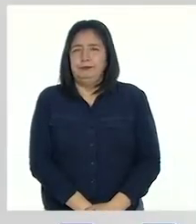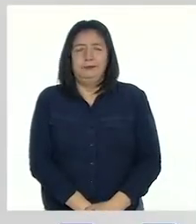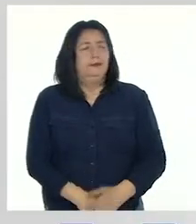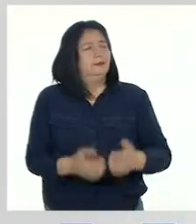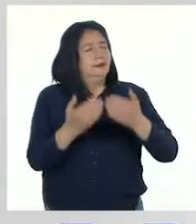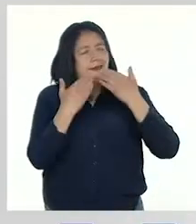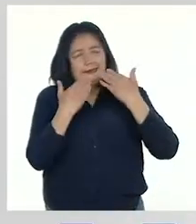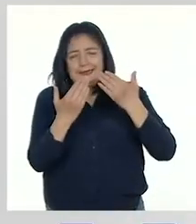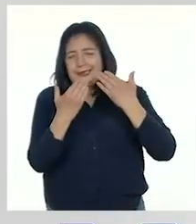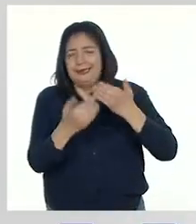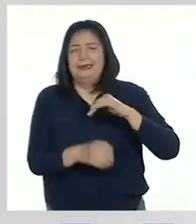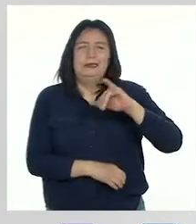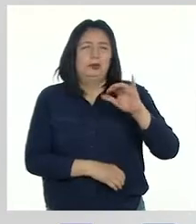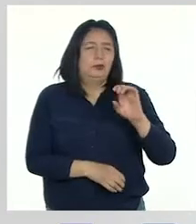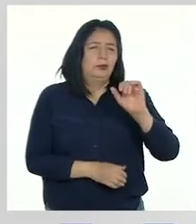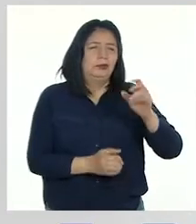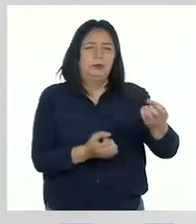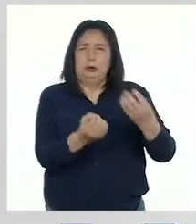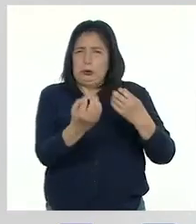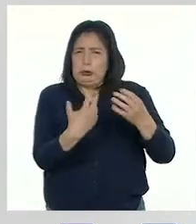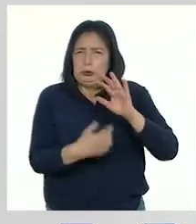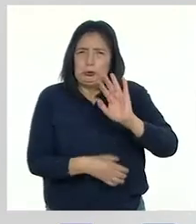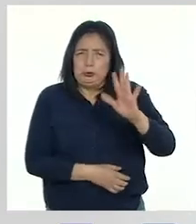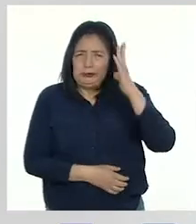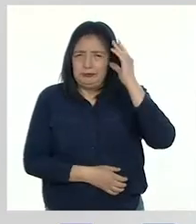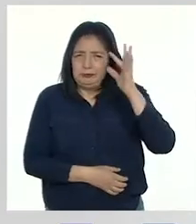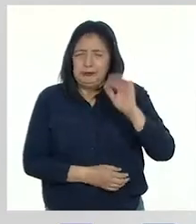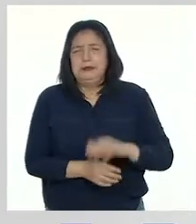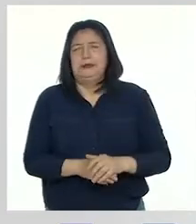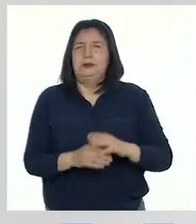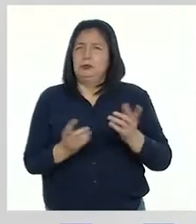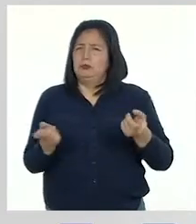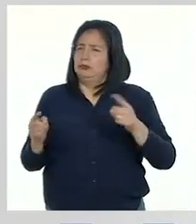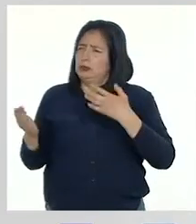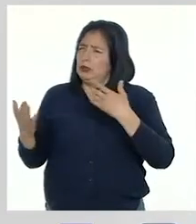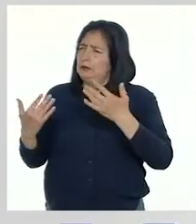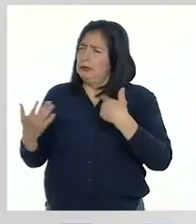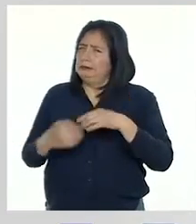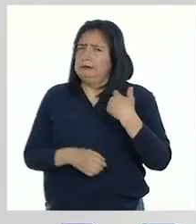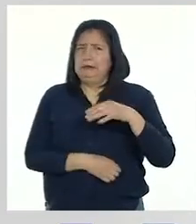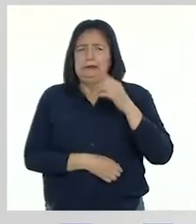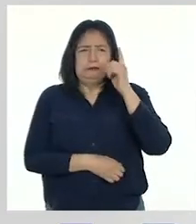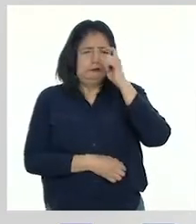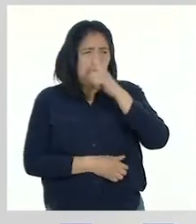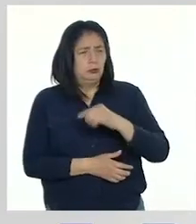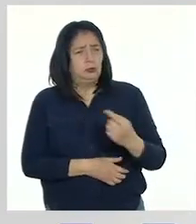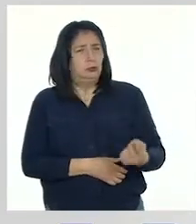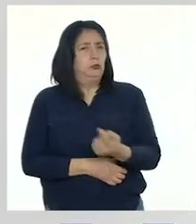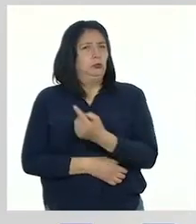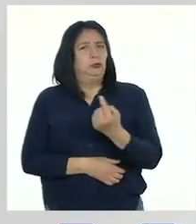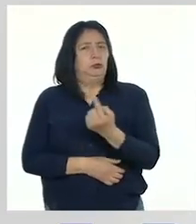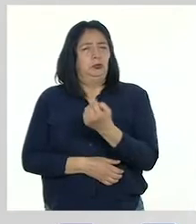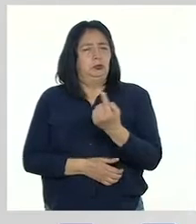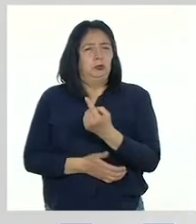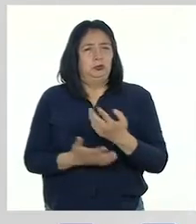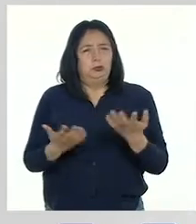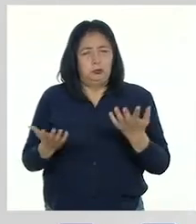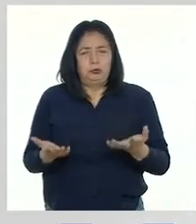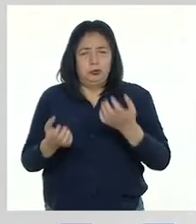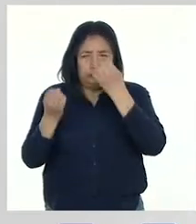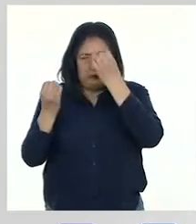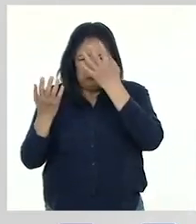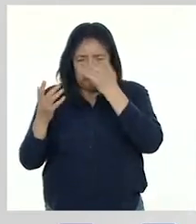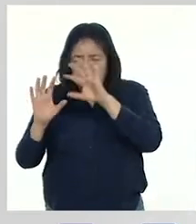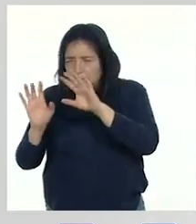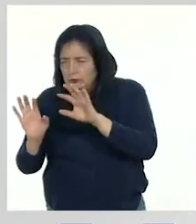Muchas gracias, Joaquín, por contarnos tu experiencia. Cuando hablamos de dificultades, no solo nos referimos al acceso a la